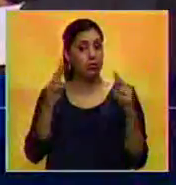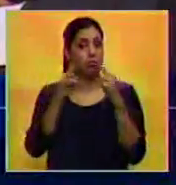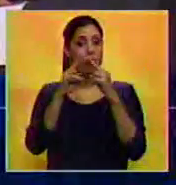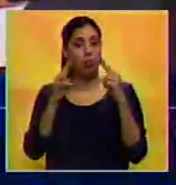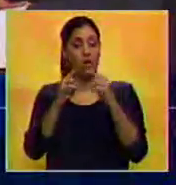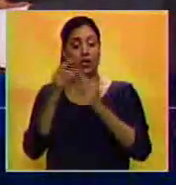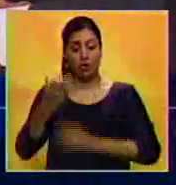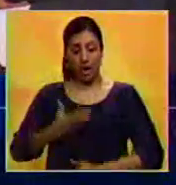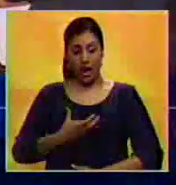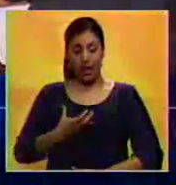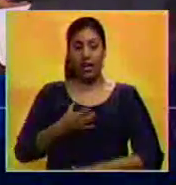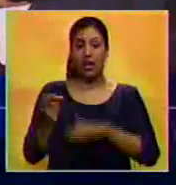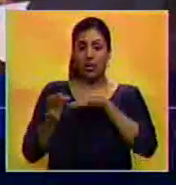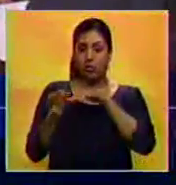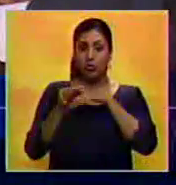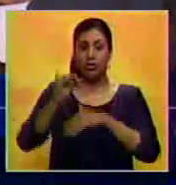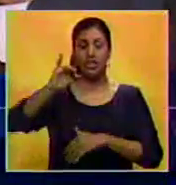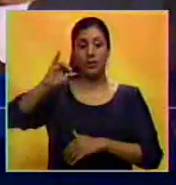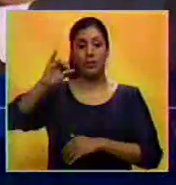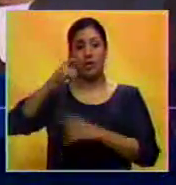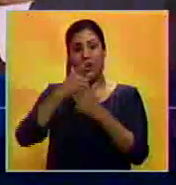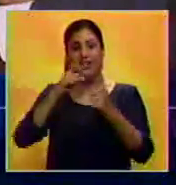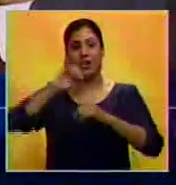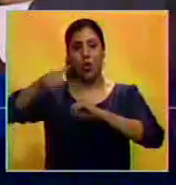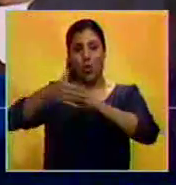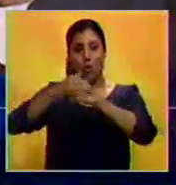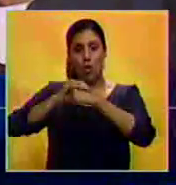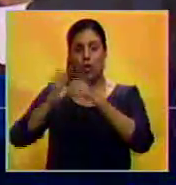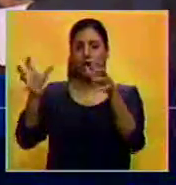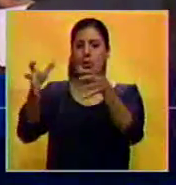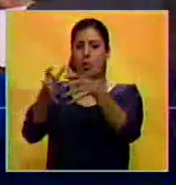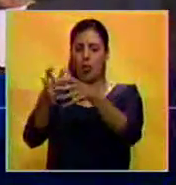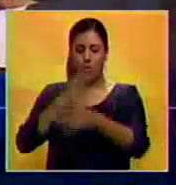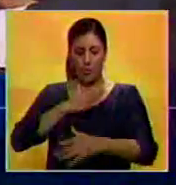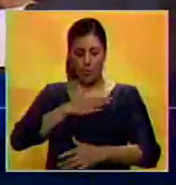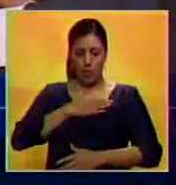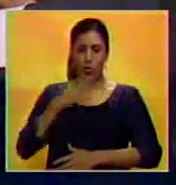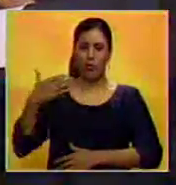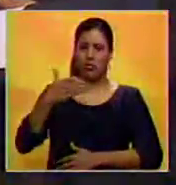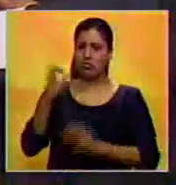que mantiene el alcalde del municipio Libertador, Jorge Rodríguez, con sectores de la Mesa de la Unidad Democrática.